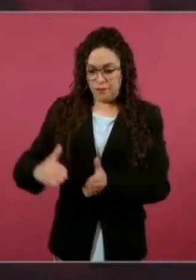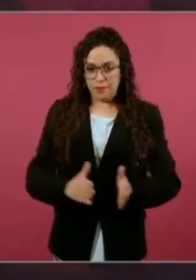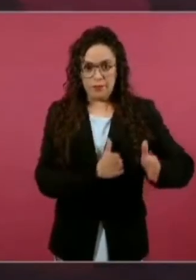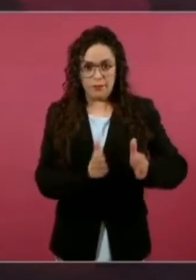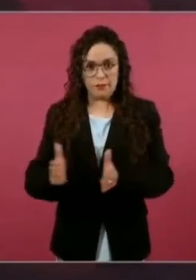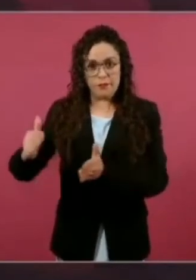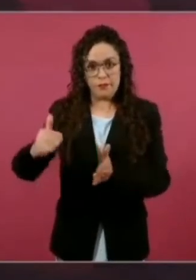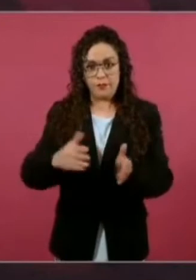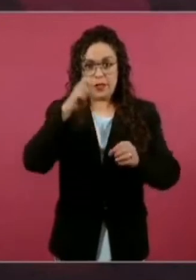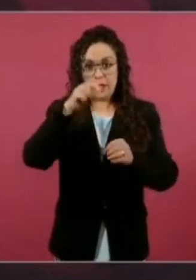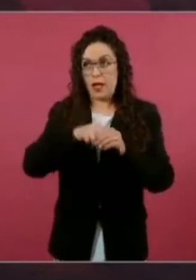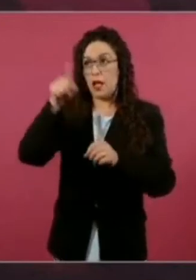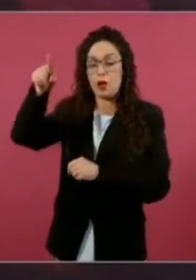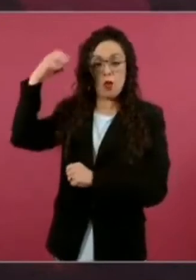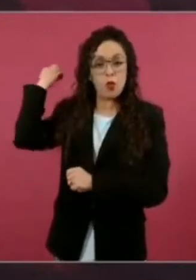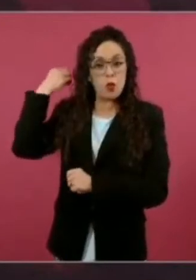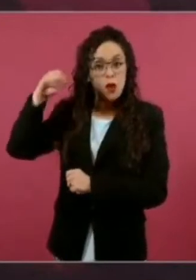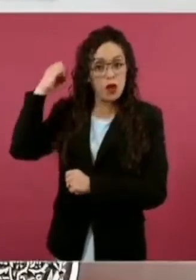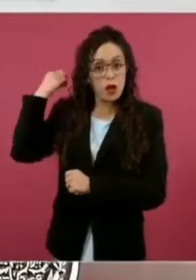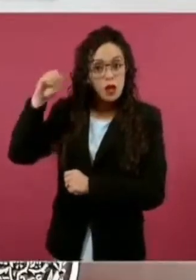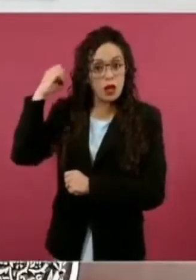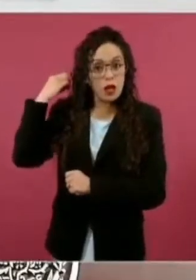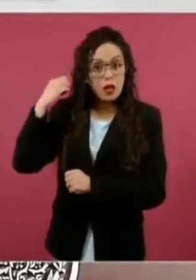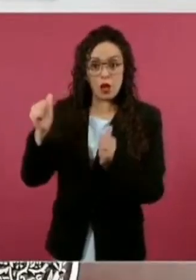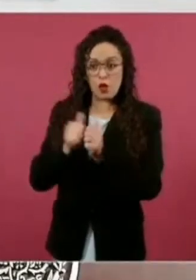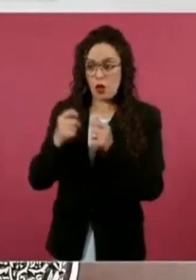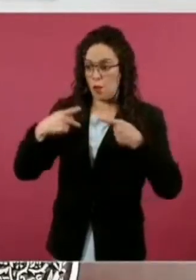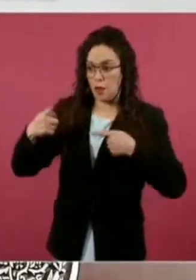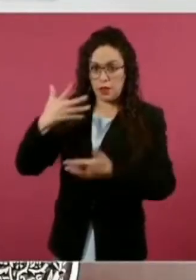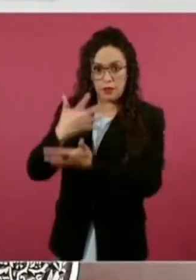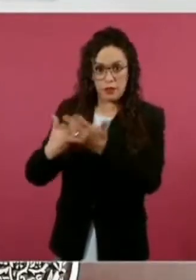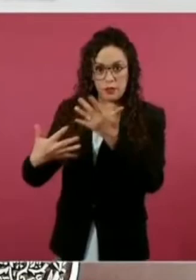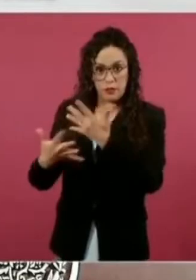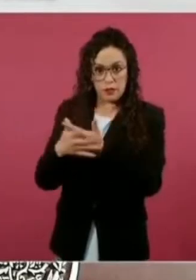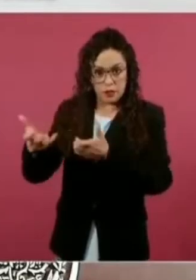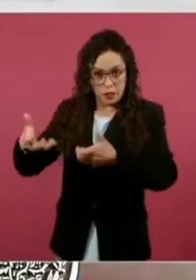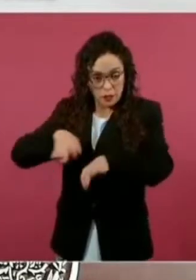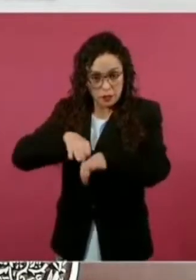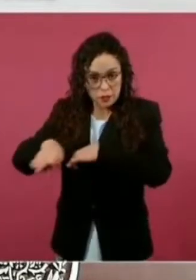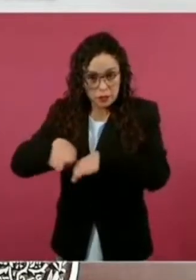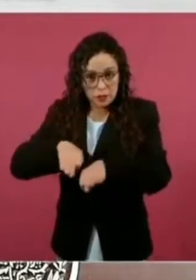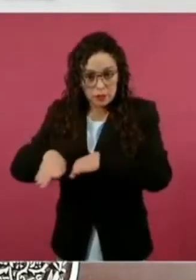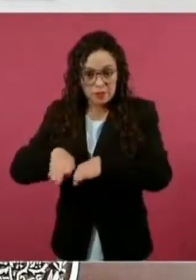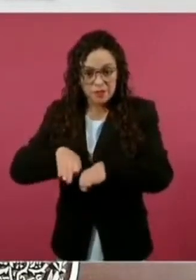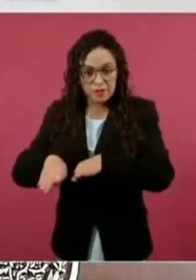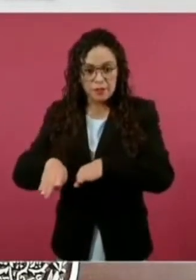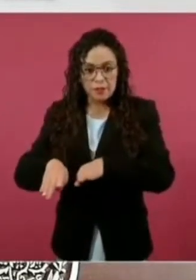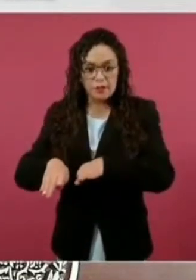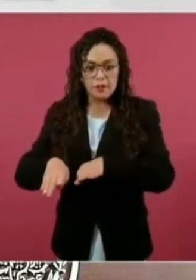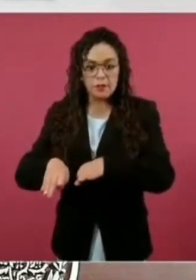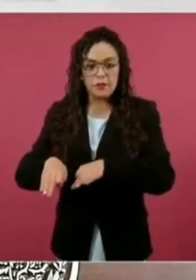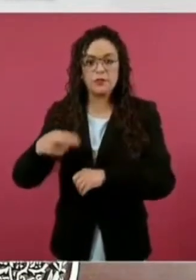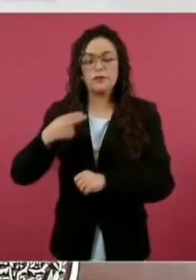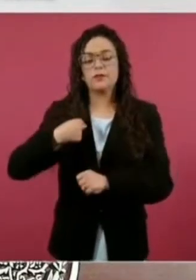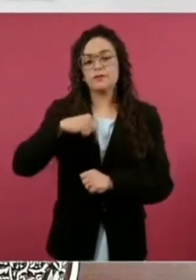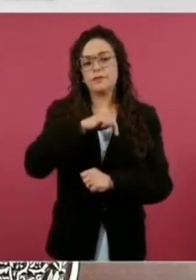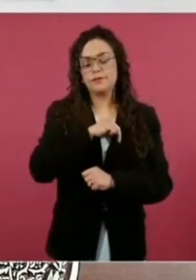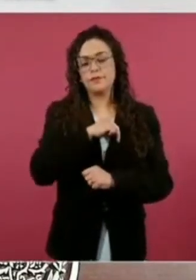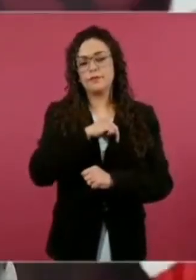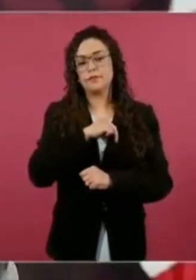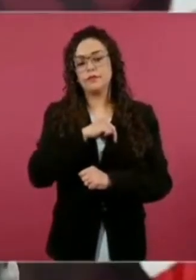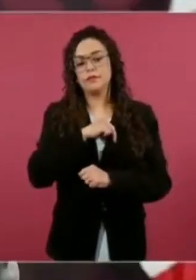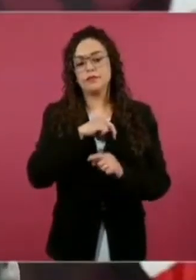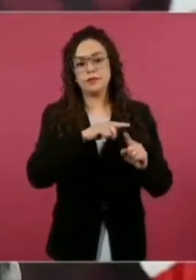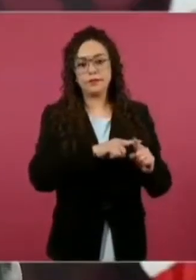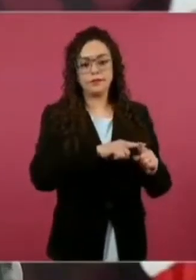teníamos que triangular para poder entregar a